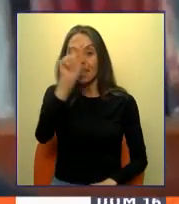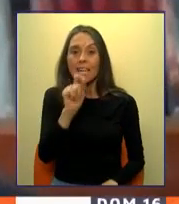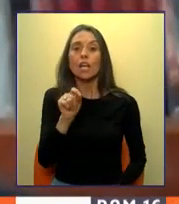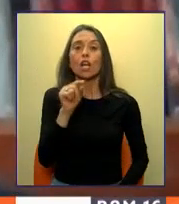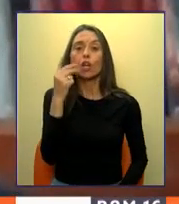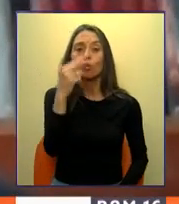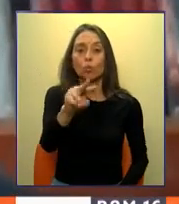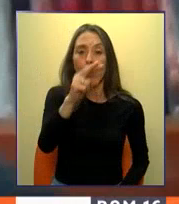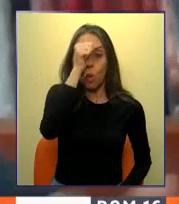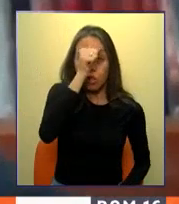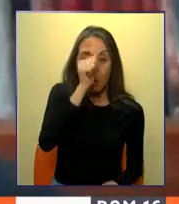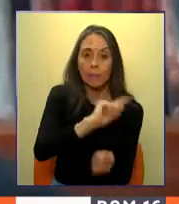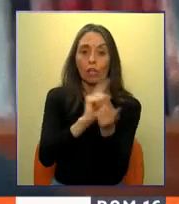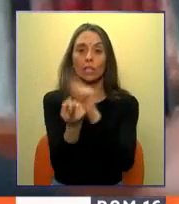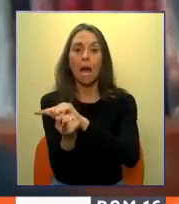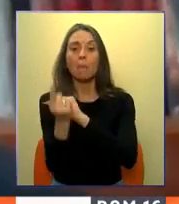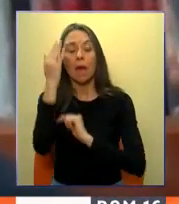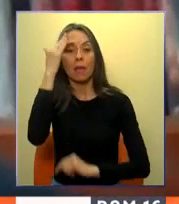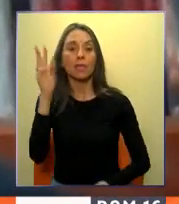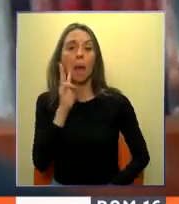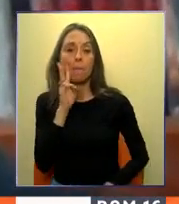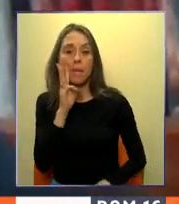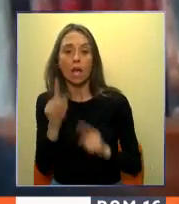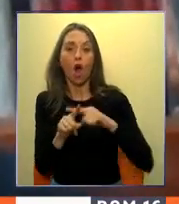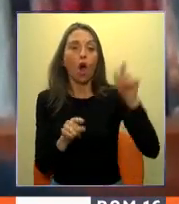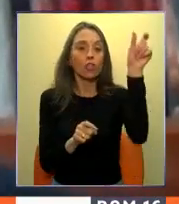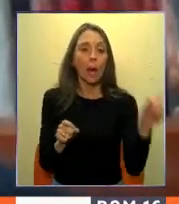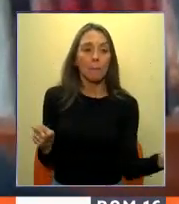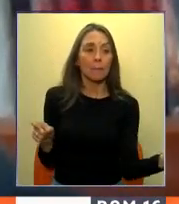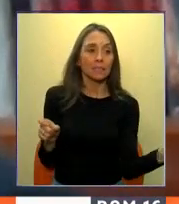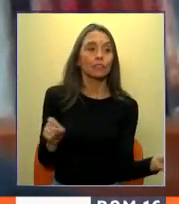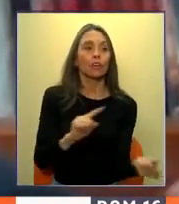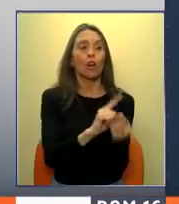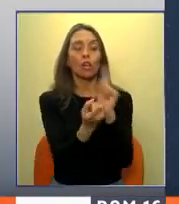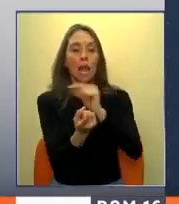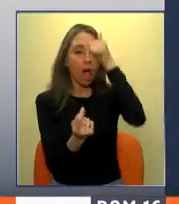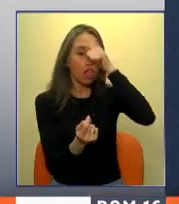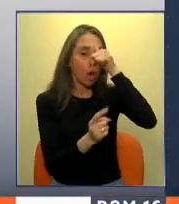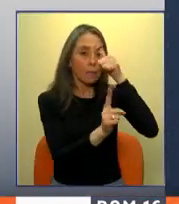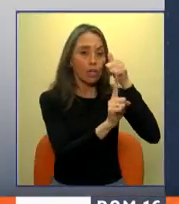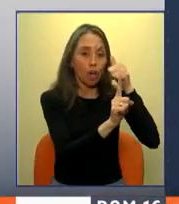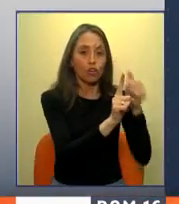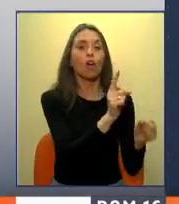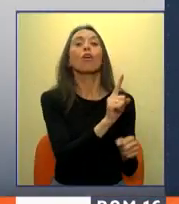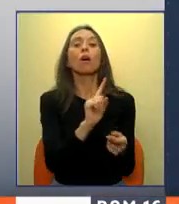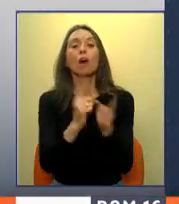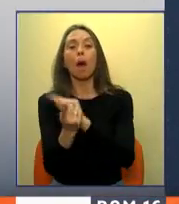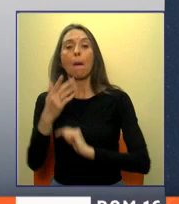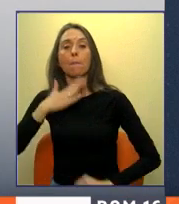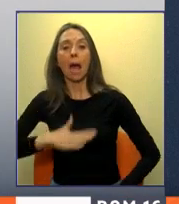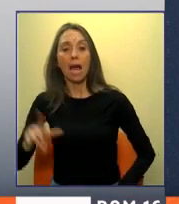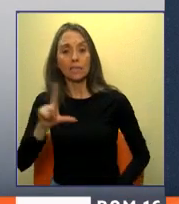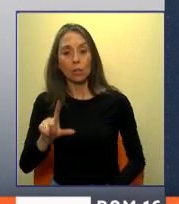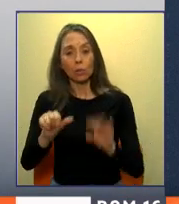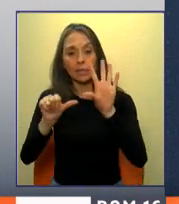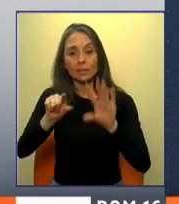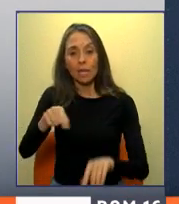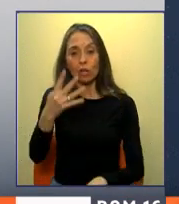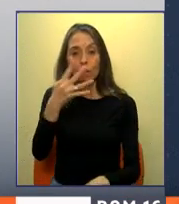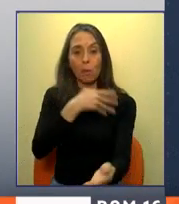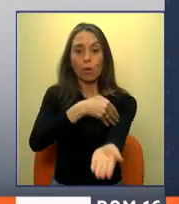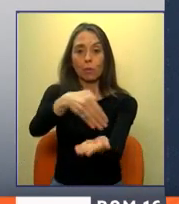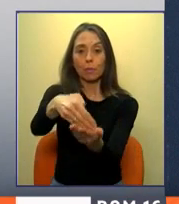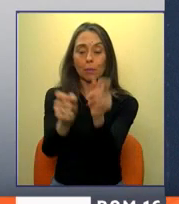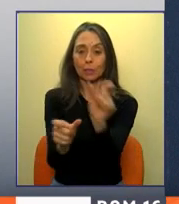es el miércoles y el de otro es el martes y el lunes. Según la propuesta, 6,4 millones de